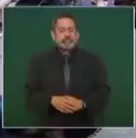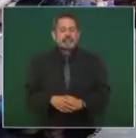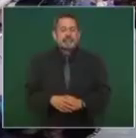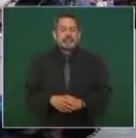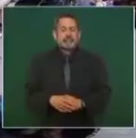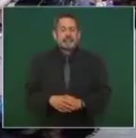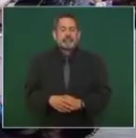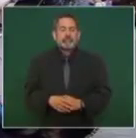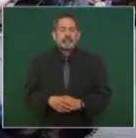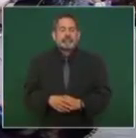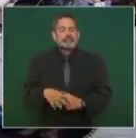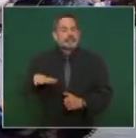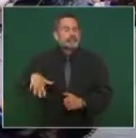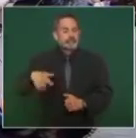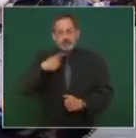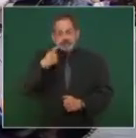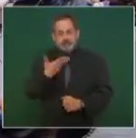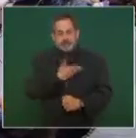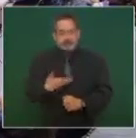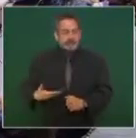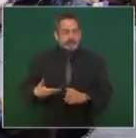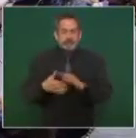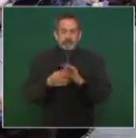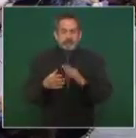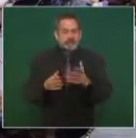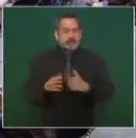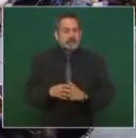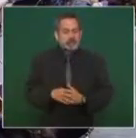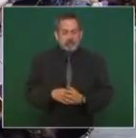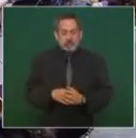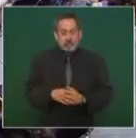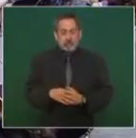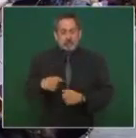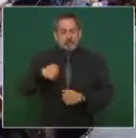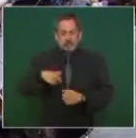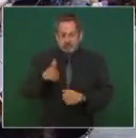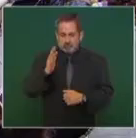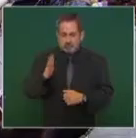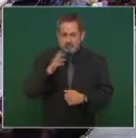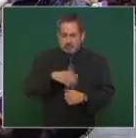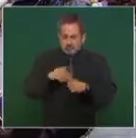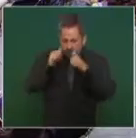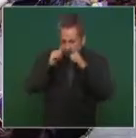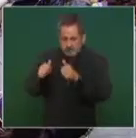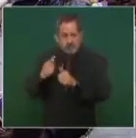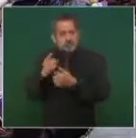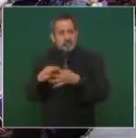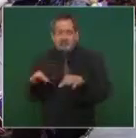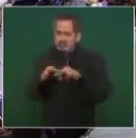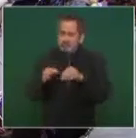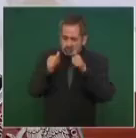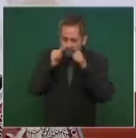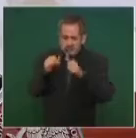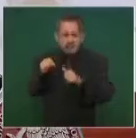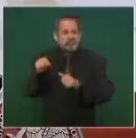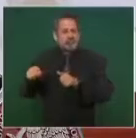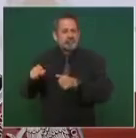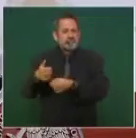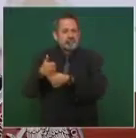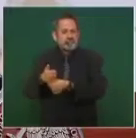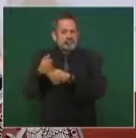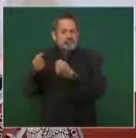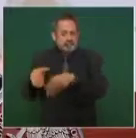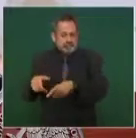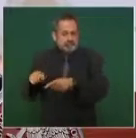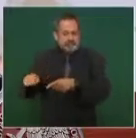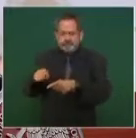Como lo menciona el señor presidente, hemos atendido, creo que es lo más importante, a las víctimas desde el